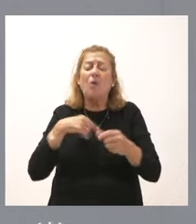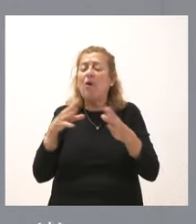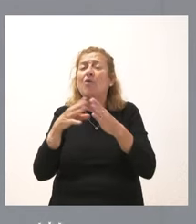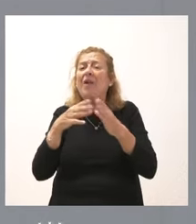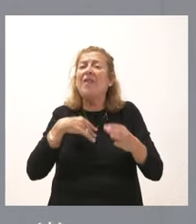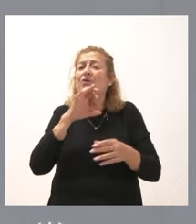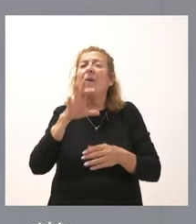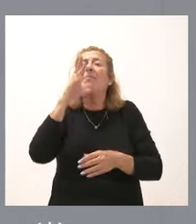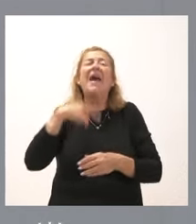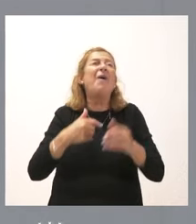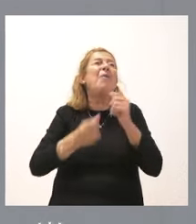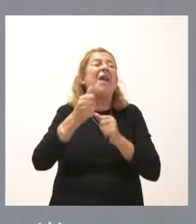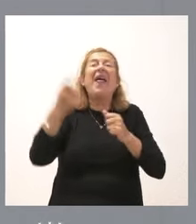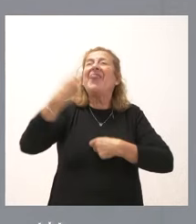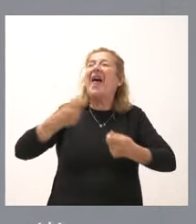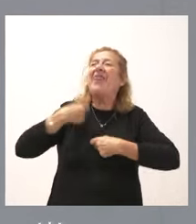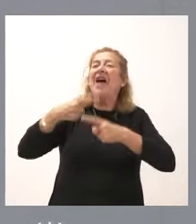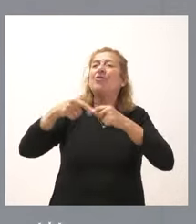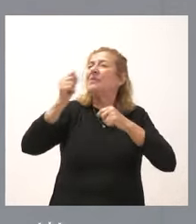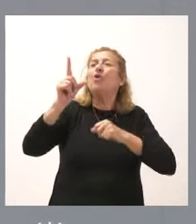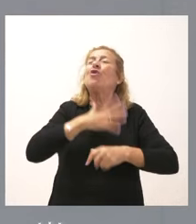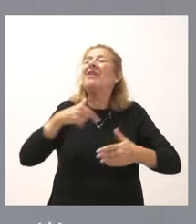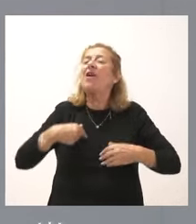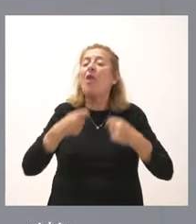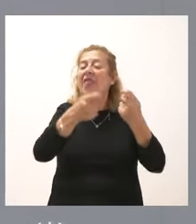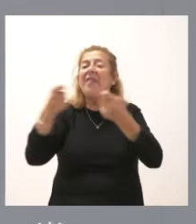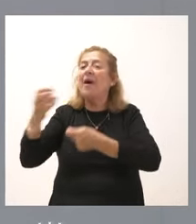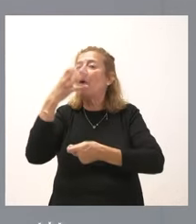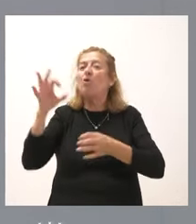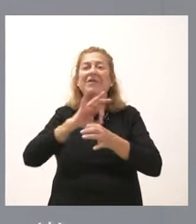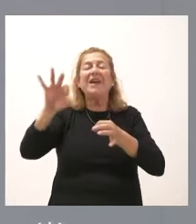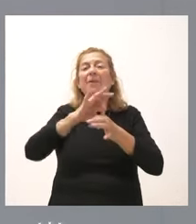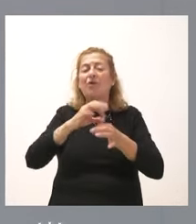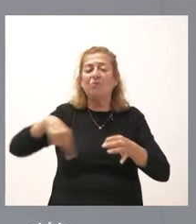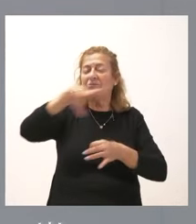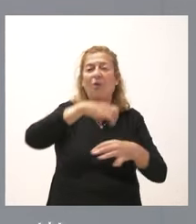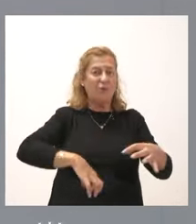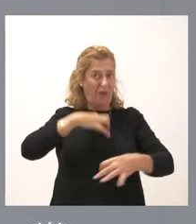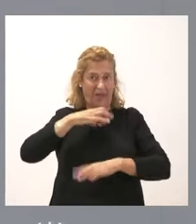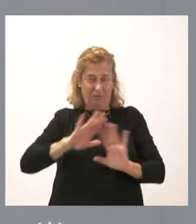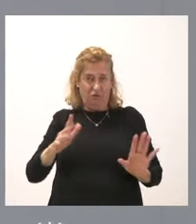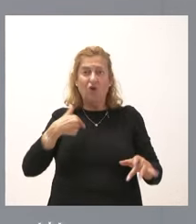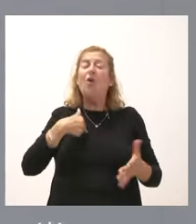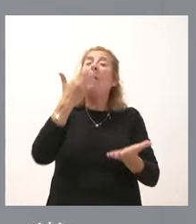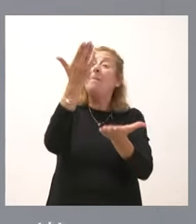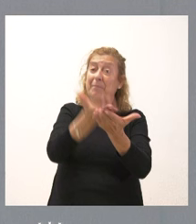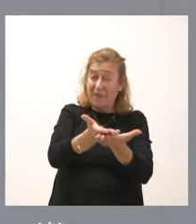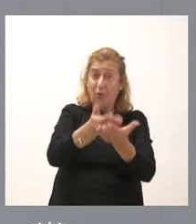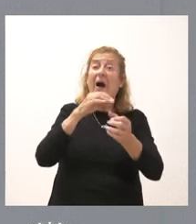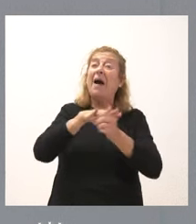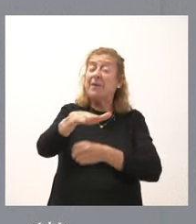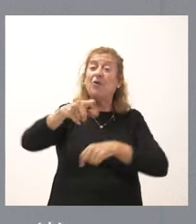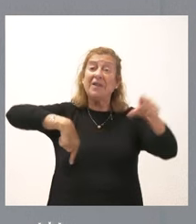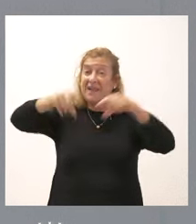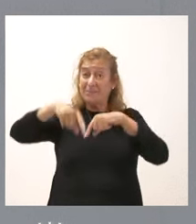aquí para tener más competencias, estamos para dar mejor servicio al conjunto de los ciudadanos. Y lo que nosotros pedimos en el ámbito del transporte